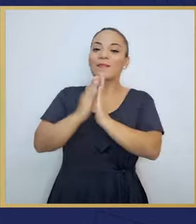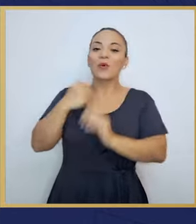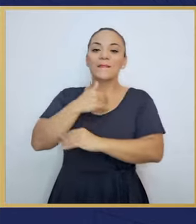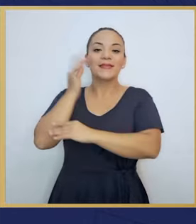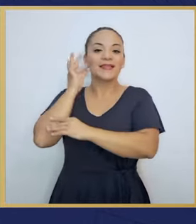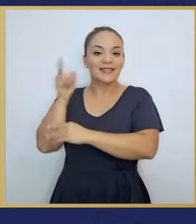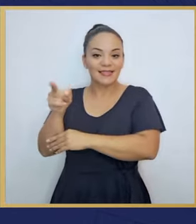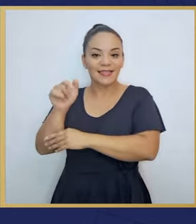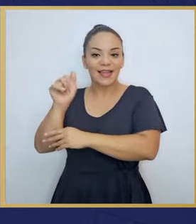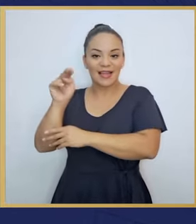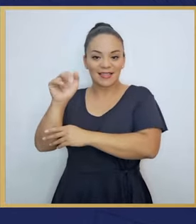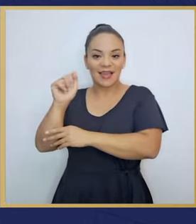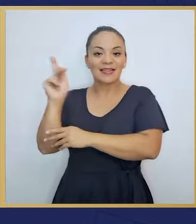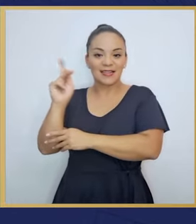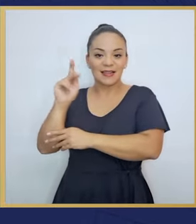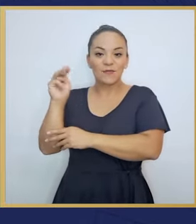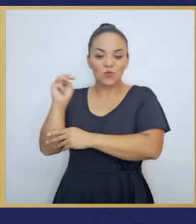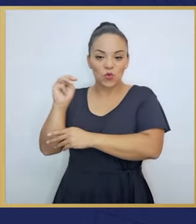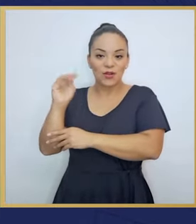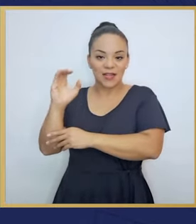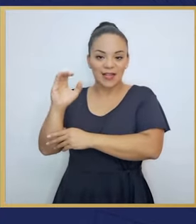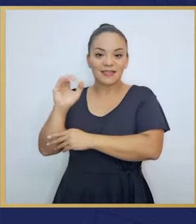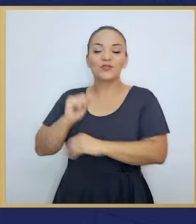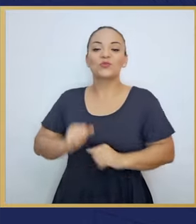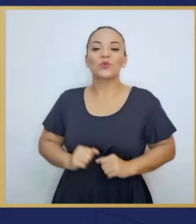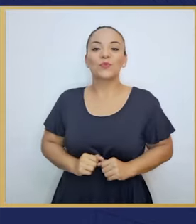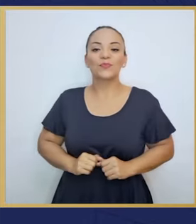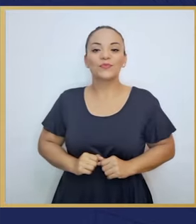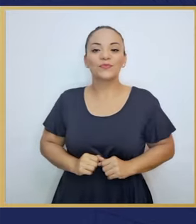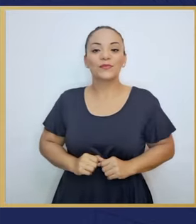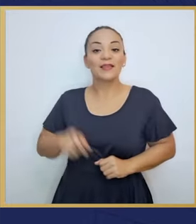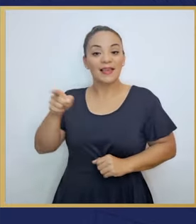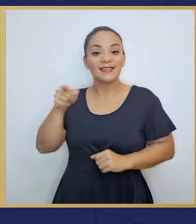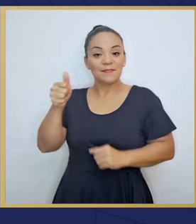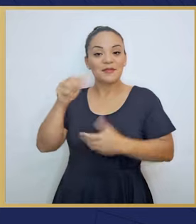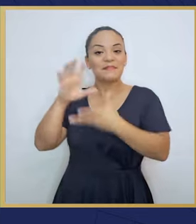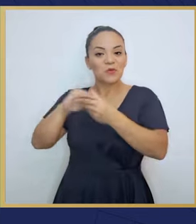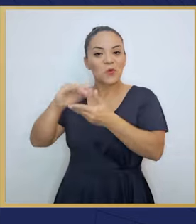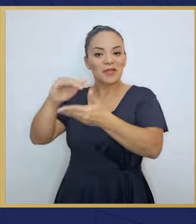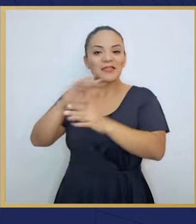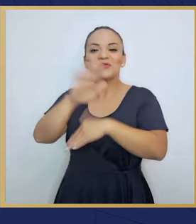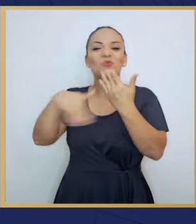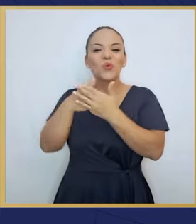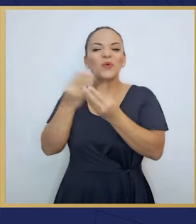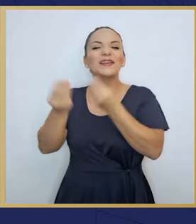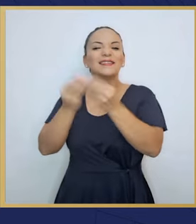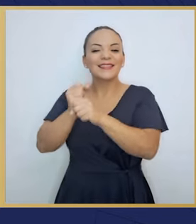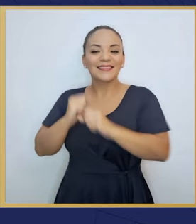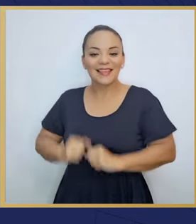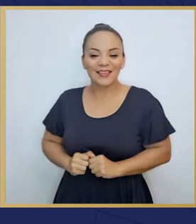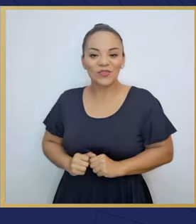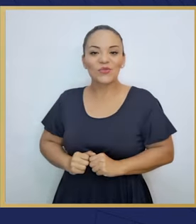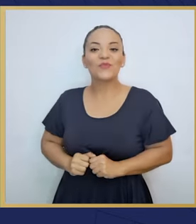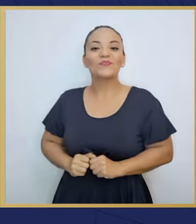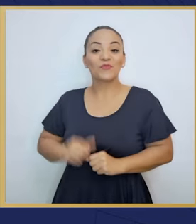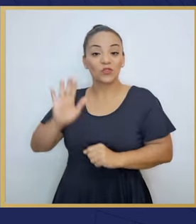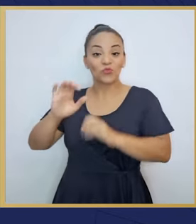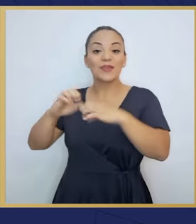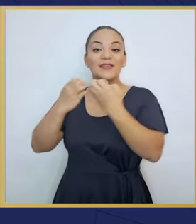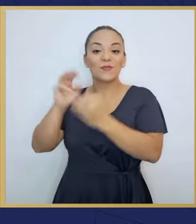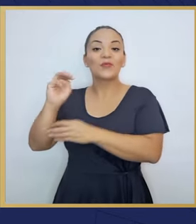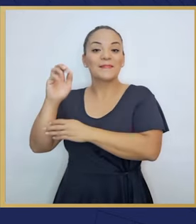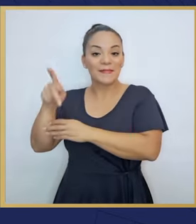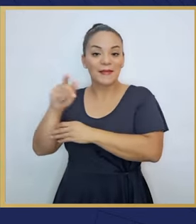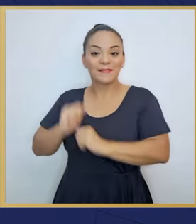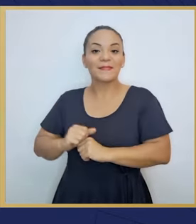pido a la ministra, doña Ana Caterina Müller Castro, que les cuente todo lo que está haciendo ella